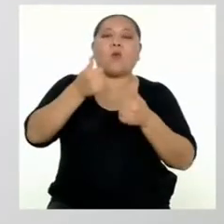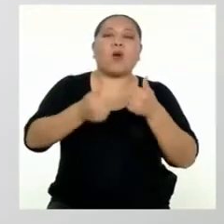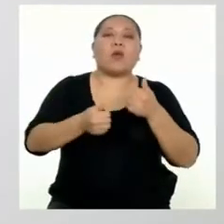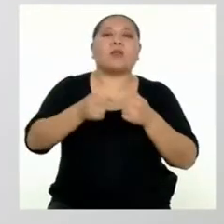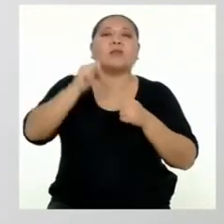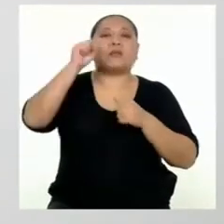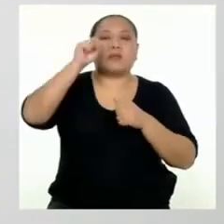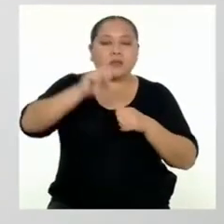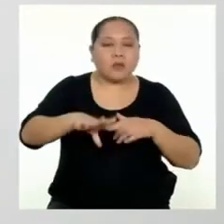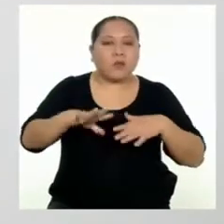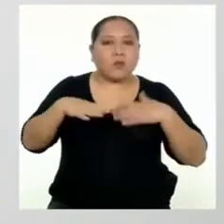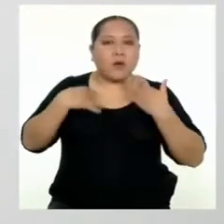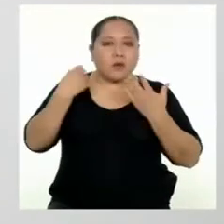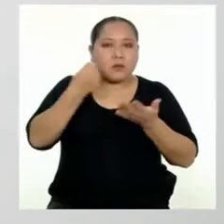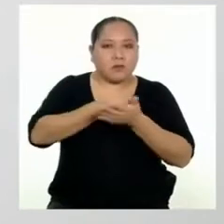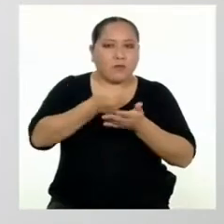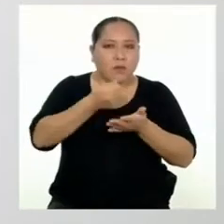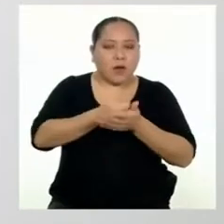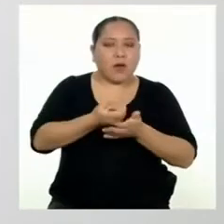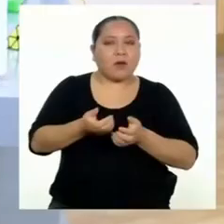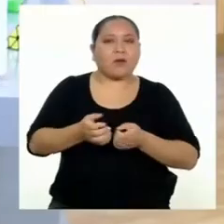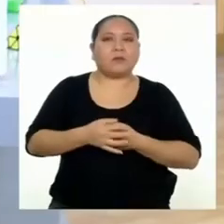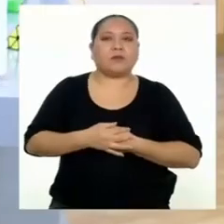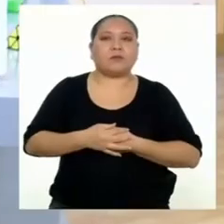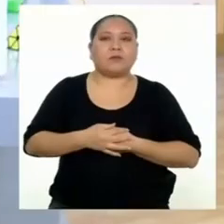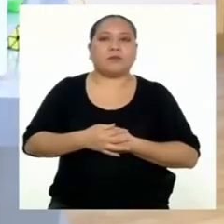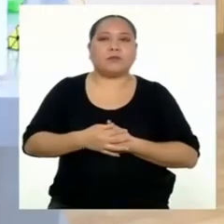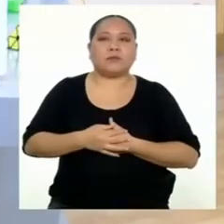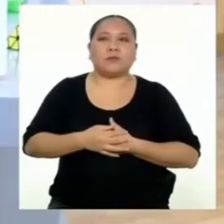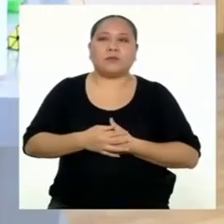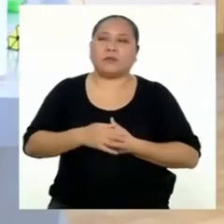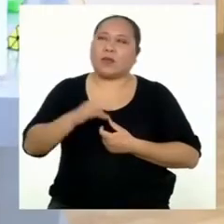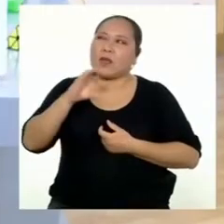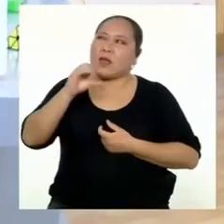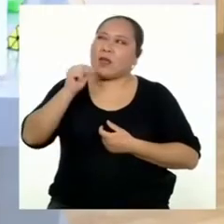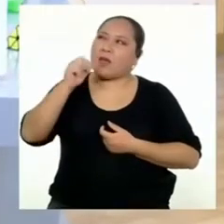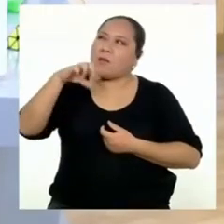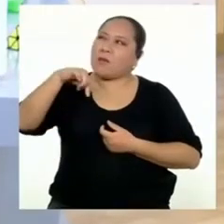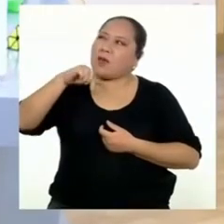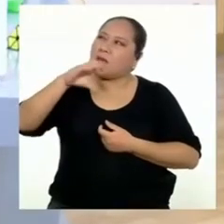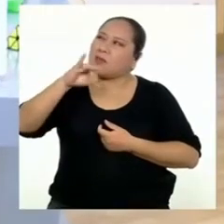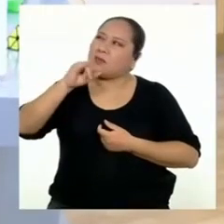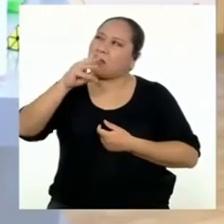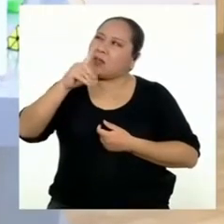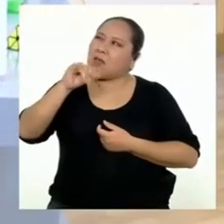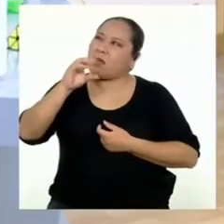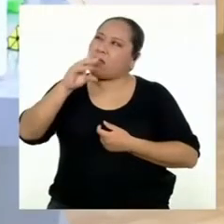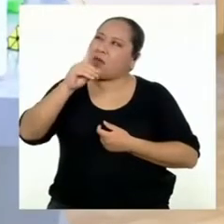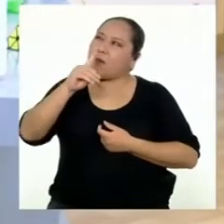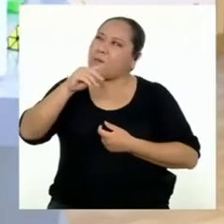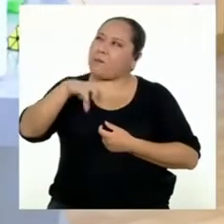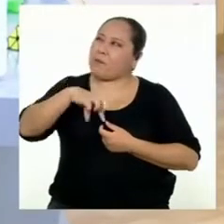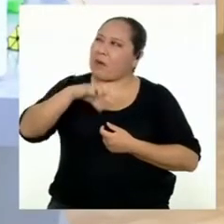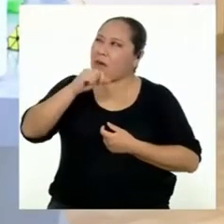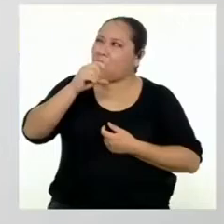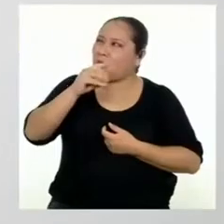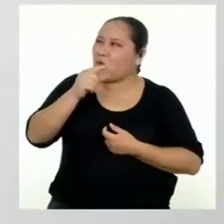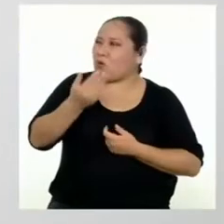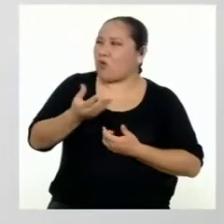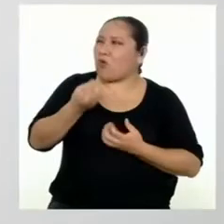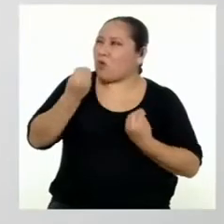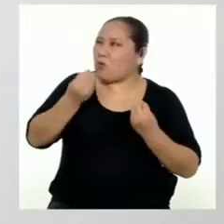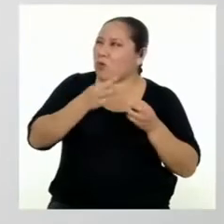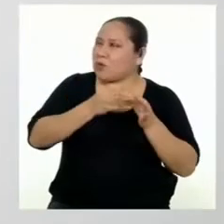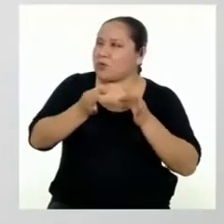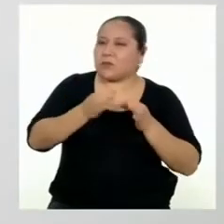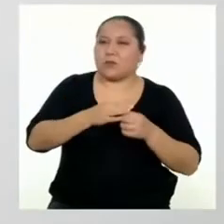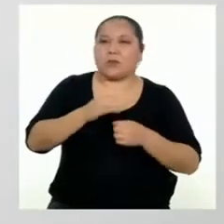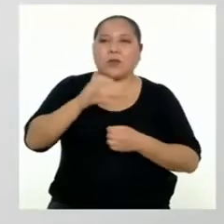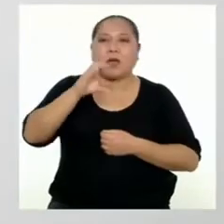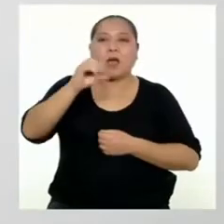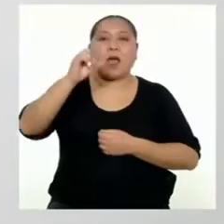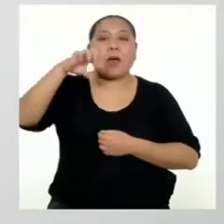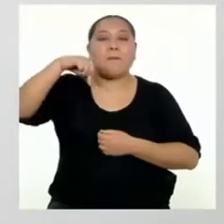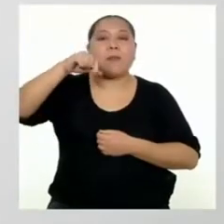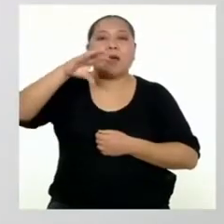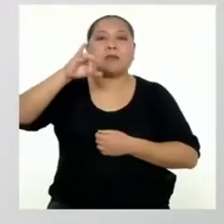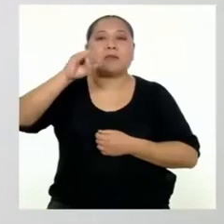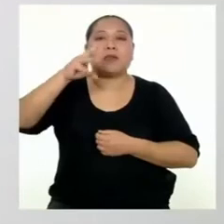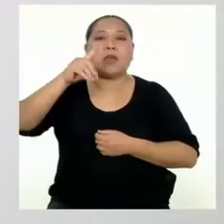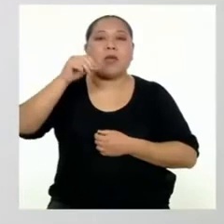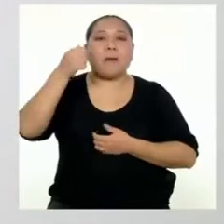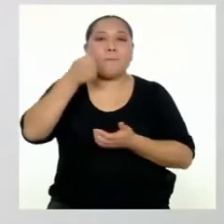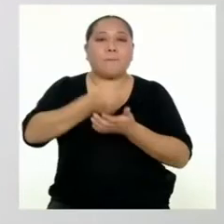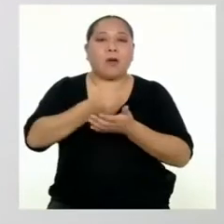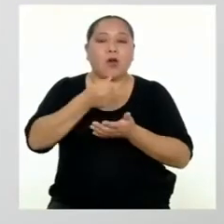posibilidades económicas. ¿Capacidad de pago? ¿Cómo se explica eso? La capacidad de pago